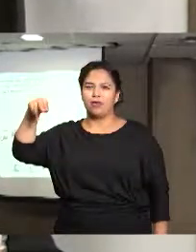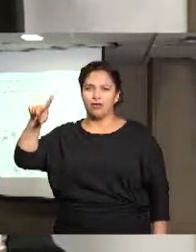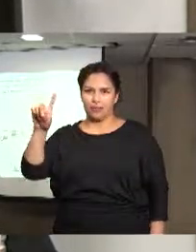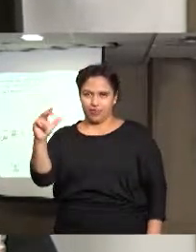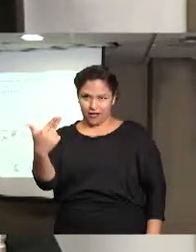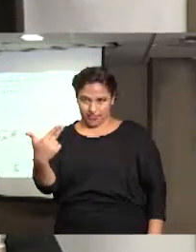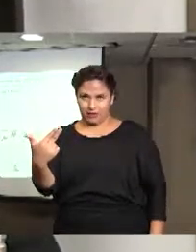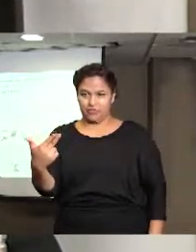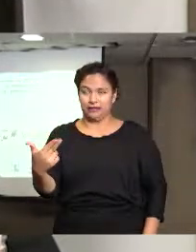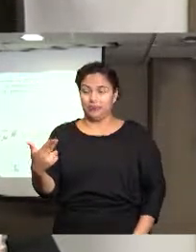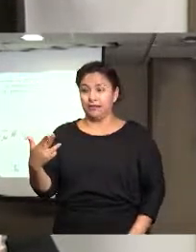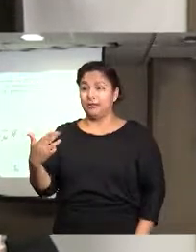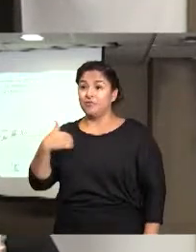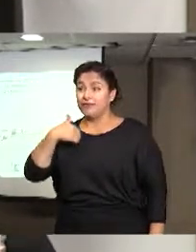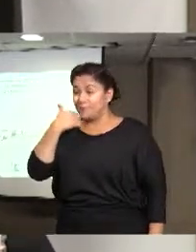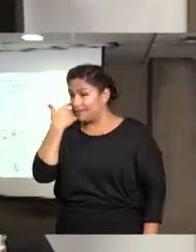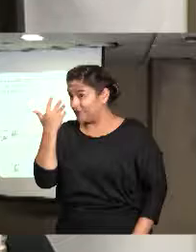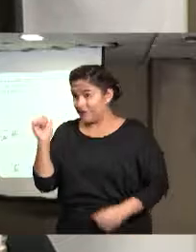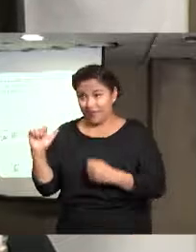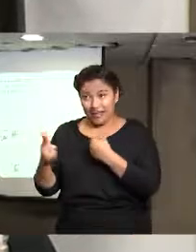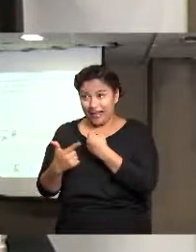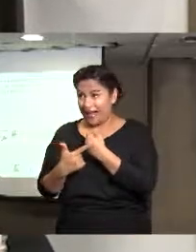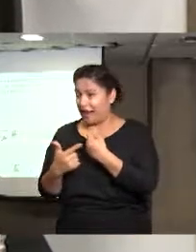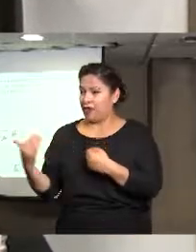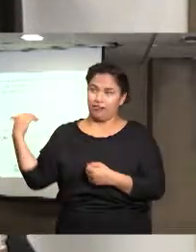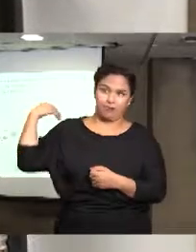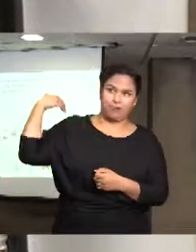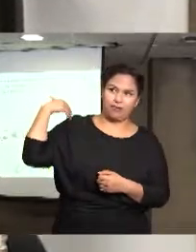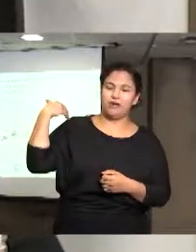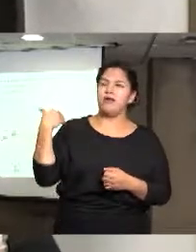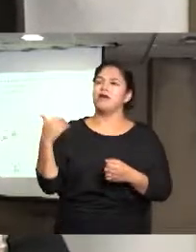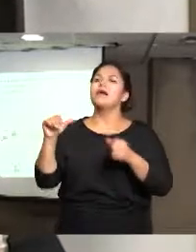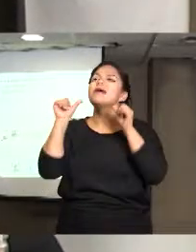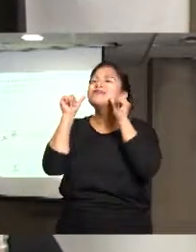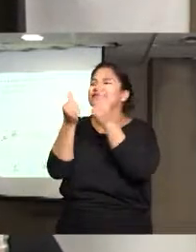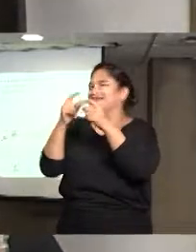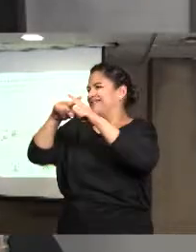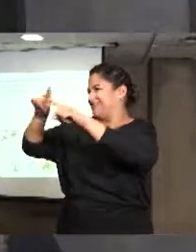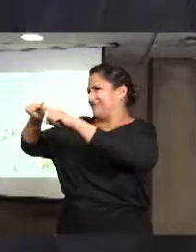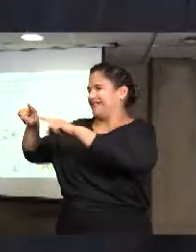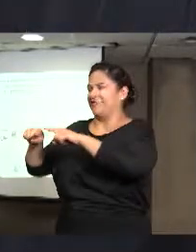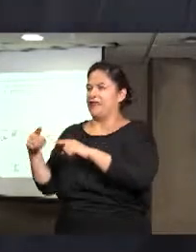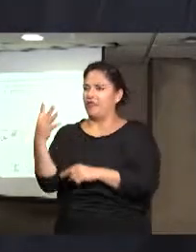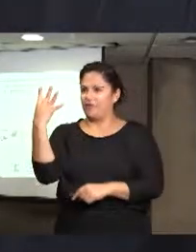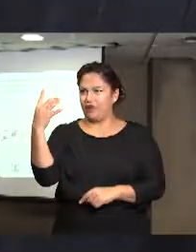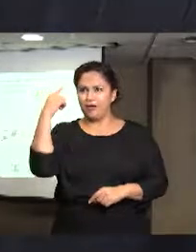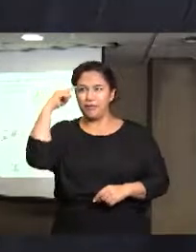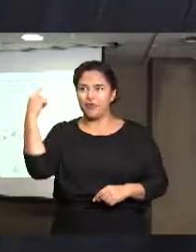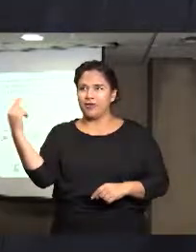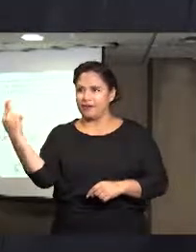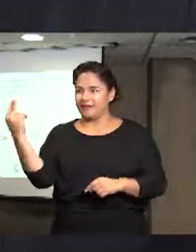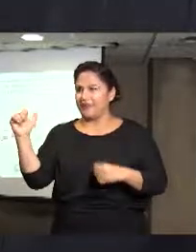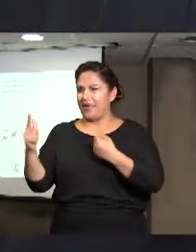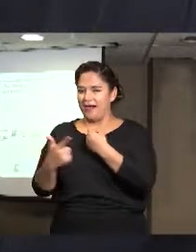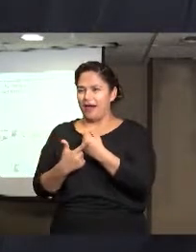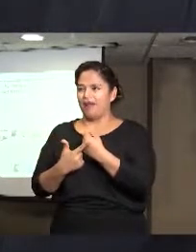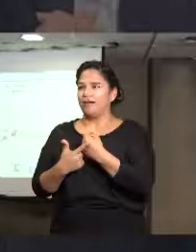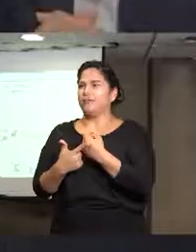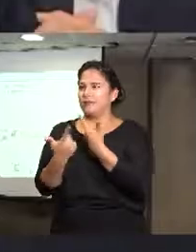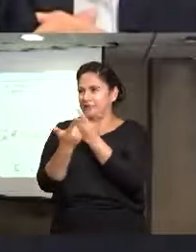bueno, estamos a sus órdenes, las cuatro instituciones abiertas para lo que necesiten, para tener más información. Muchas gracias.